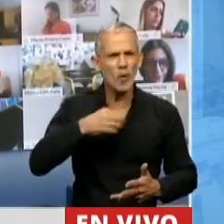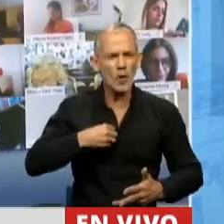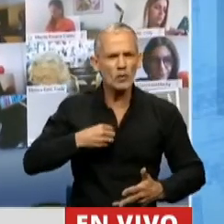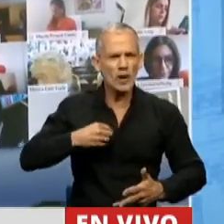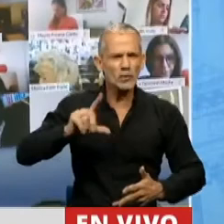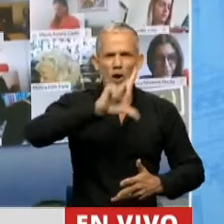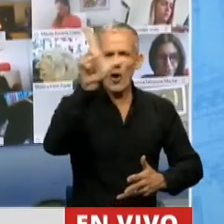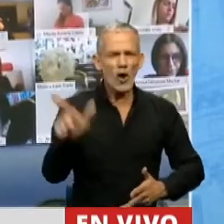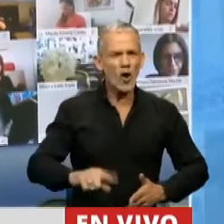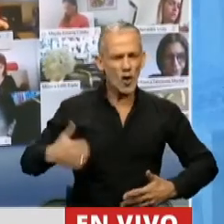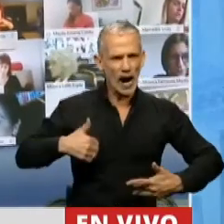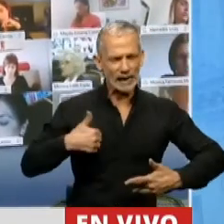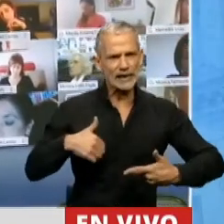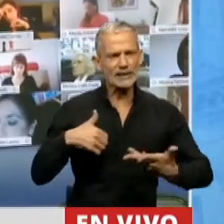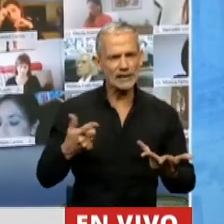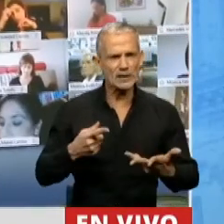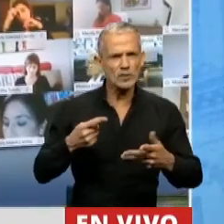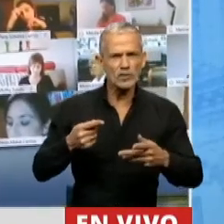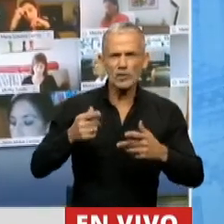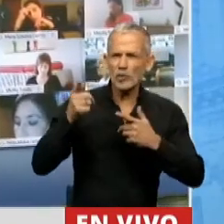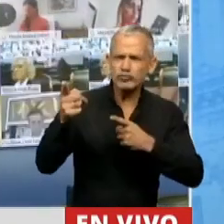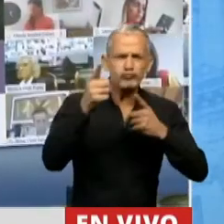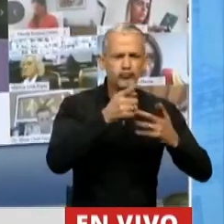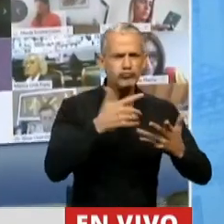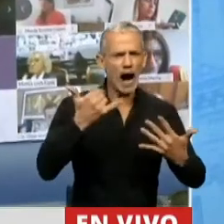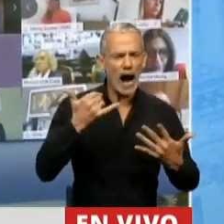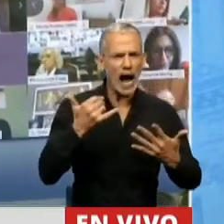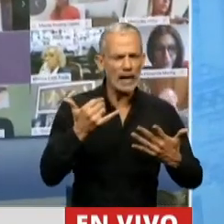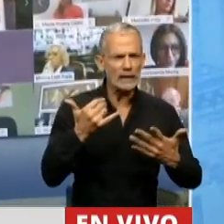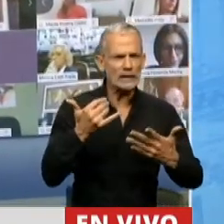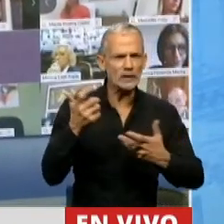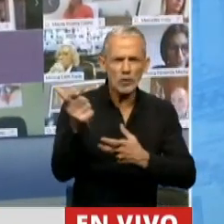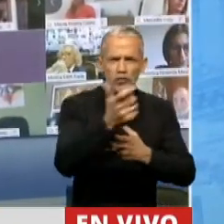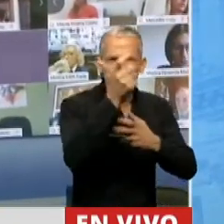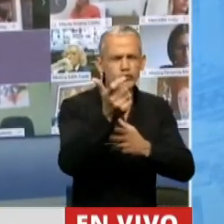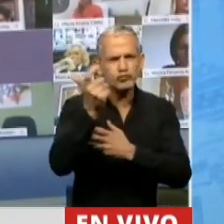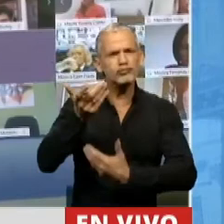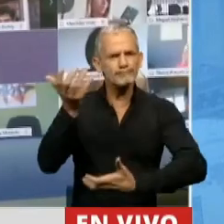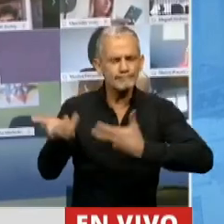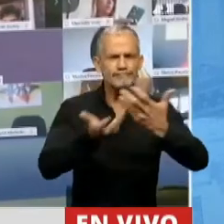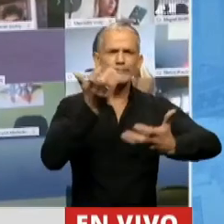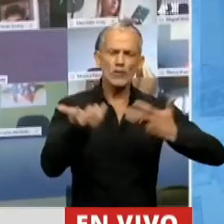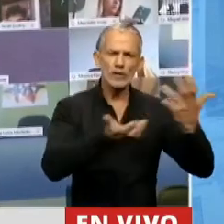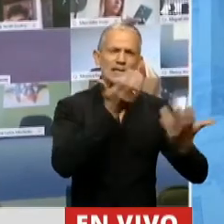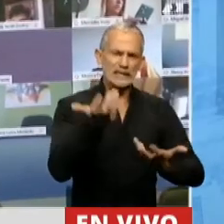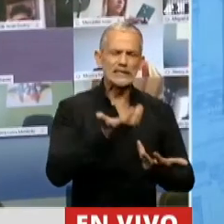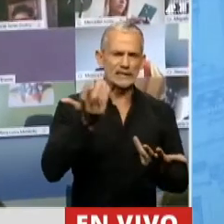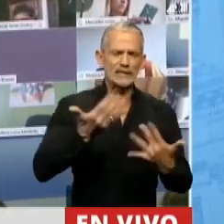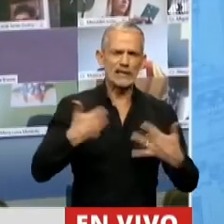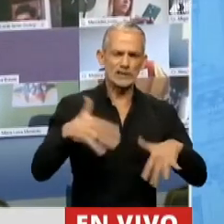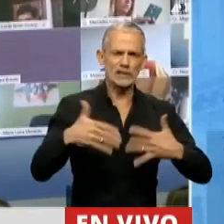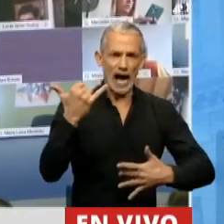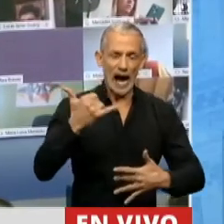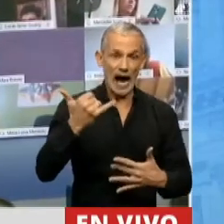están luchando contra, lamentablemente, tantos focos de incendio y ayudados por una